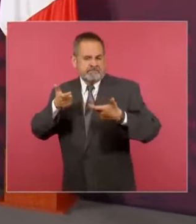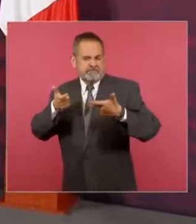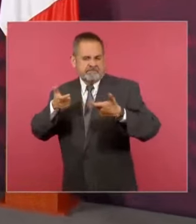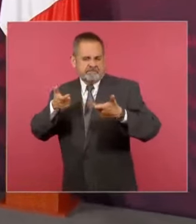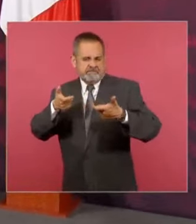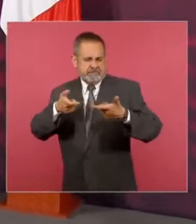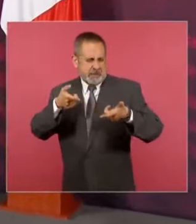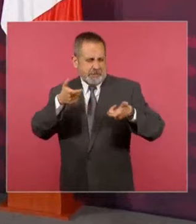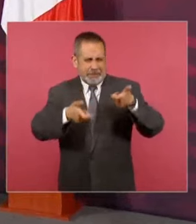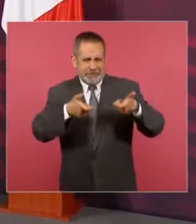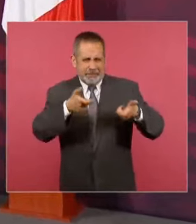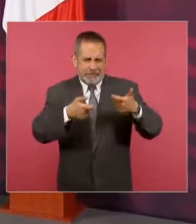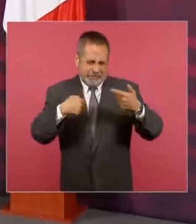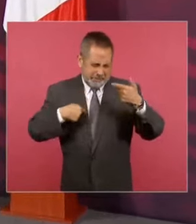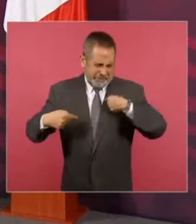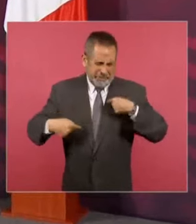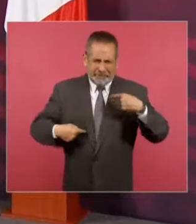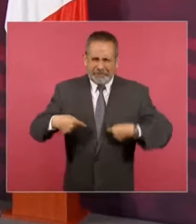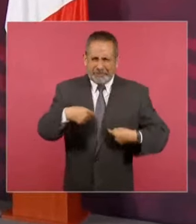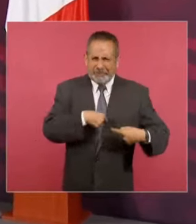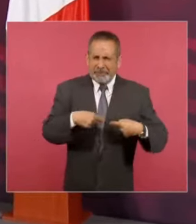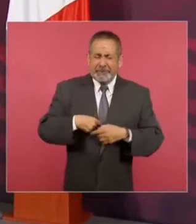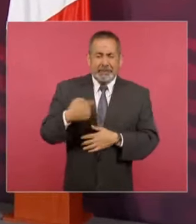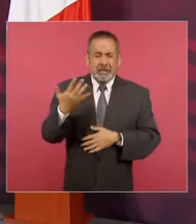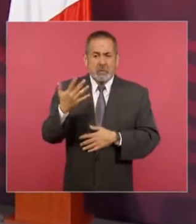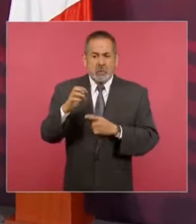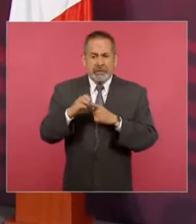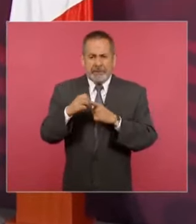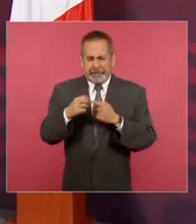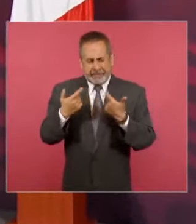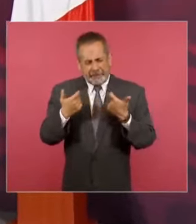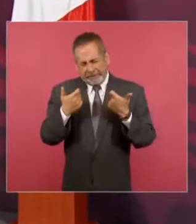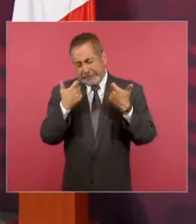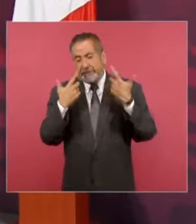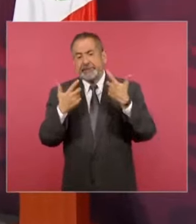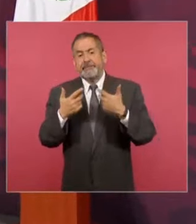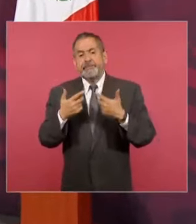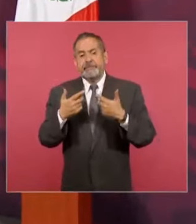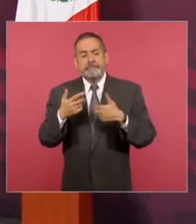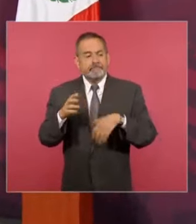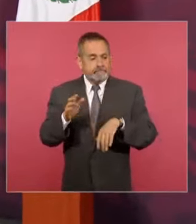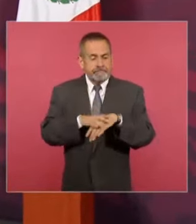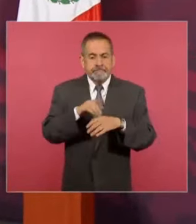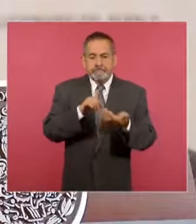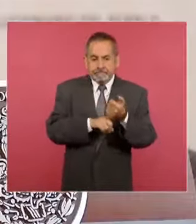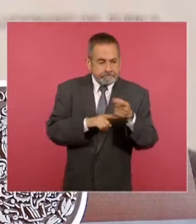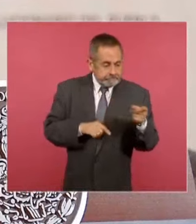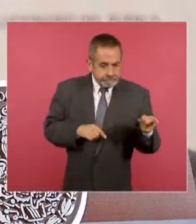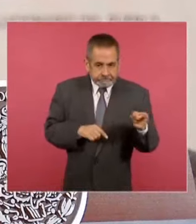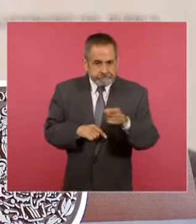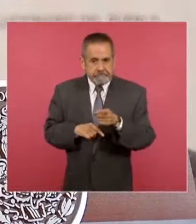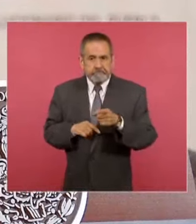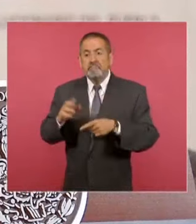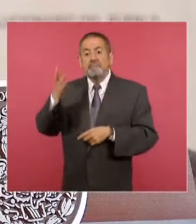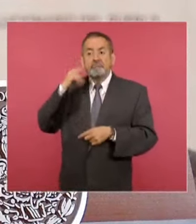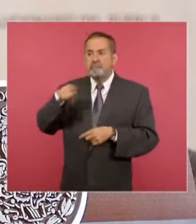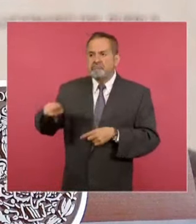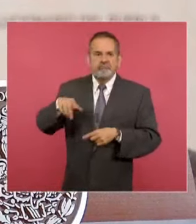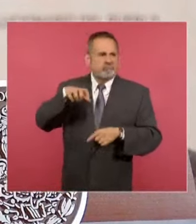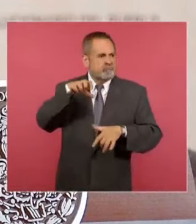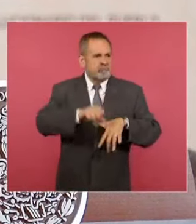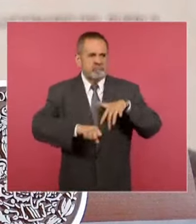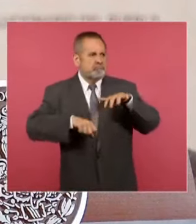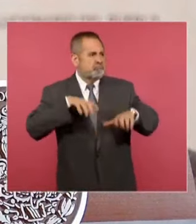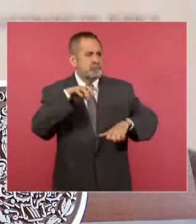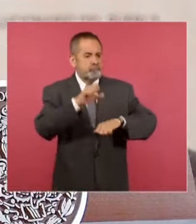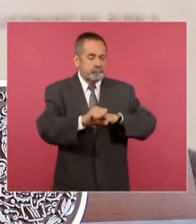Y por lo que vemos, tiene que ver con operativos realizados de aseguramientos en días pasados.